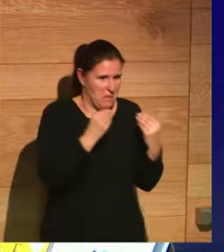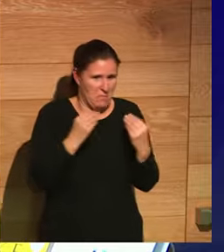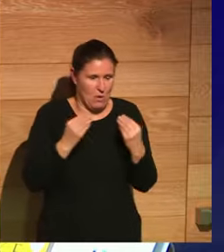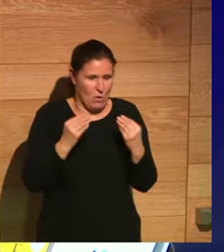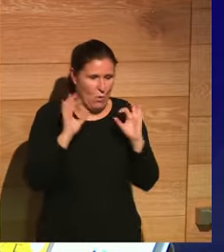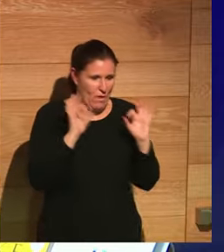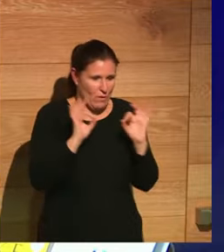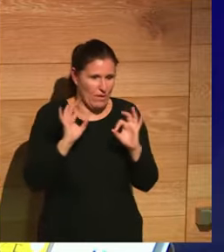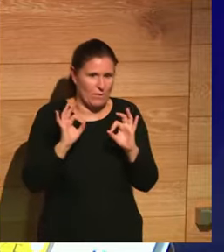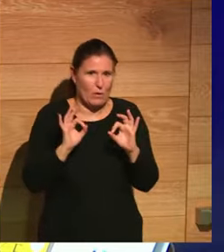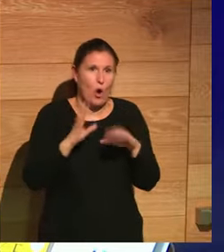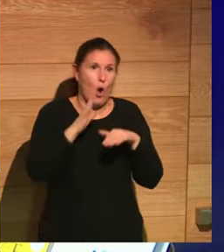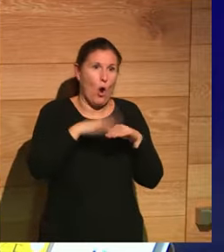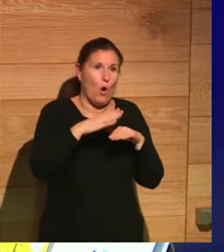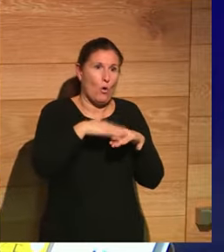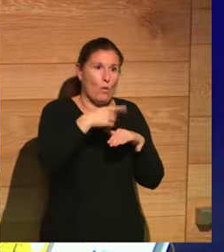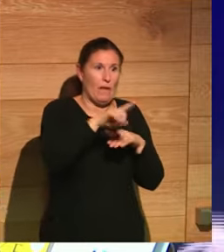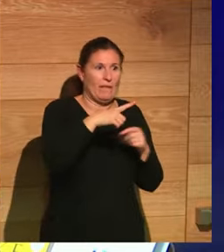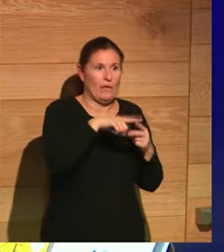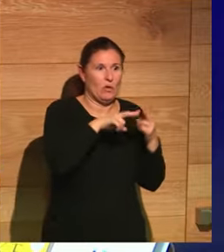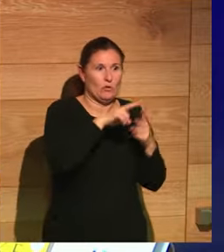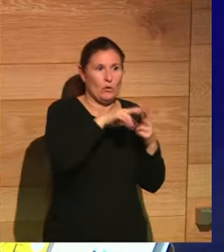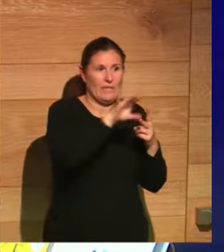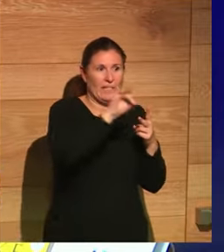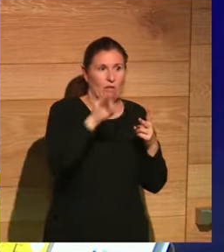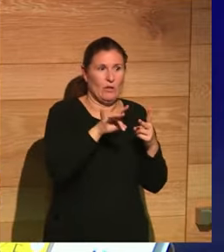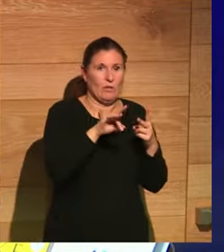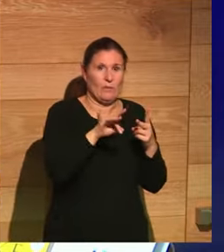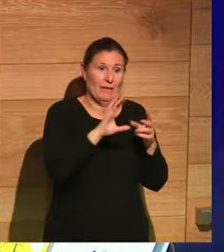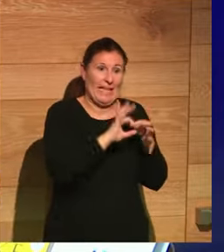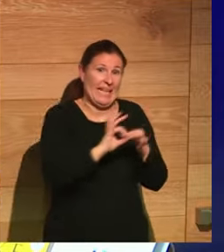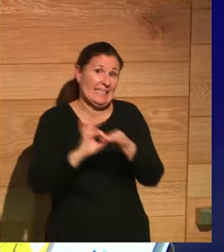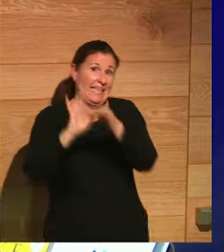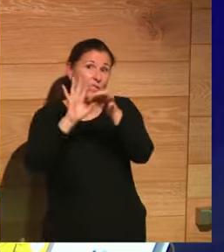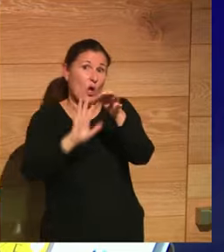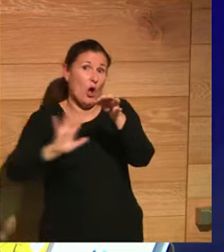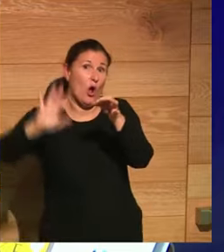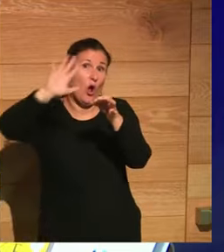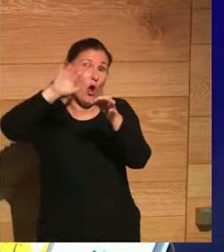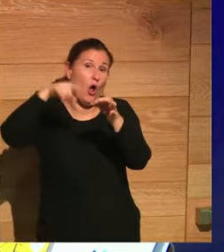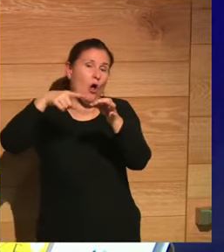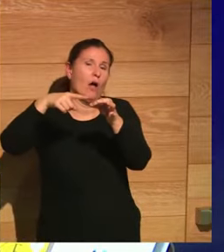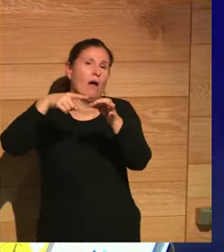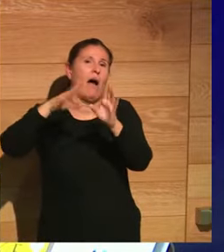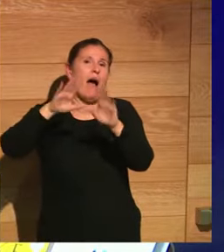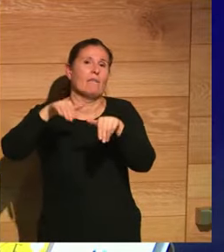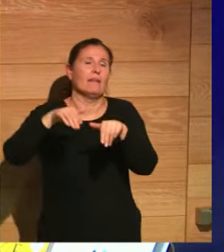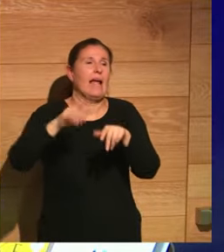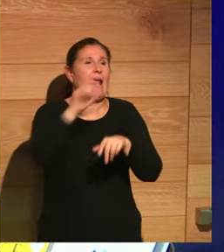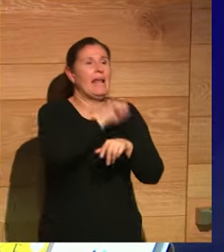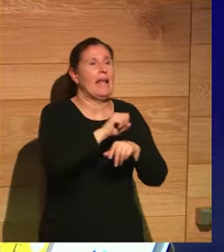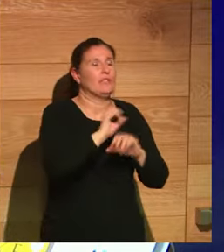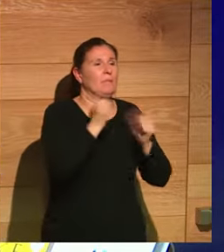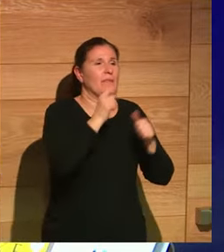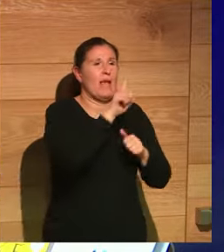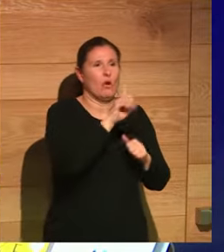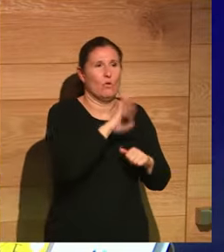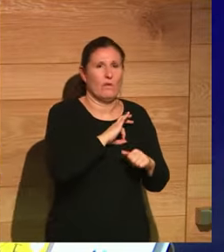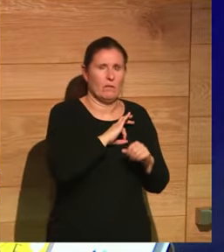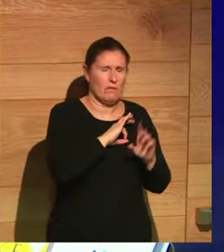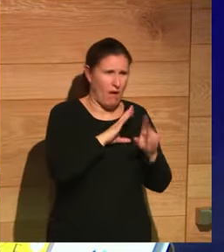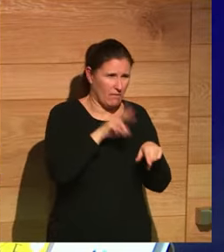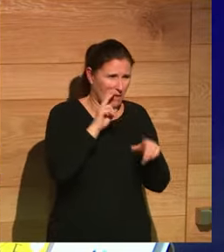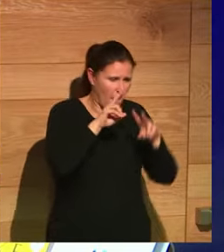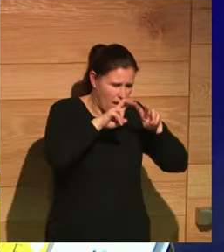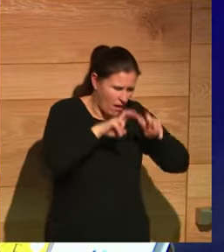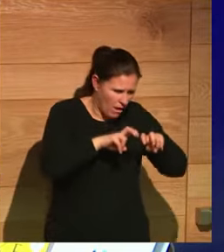porque por culpa de los segedenses y los numantinos en extensión por los hispanos el año empieza el 1 de enero claro cuando empiezas a investigar te das cuenta de que esto es